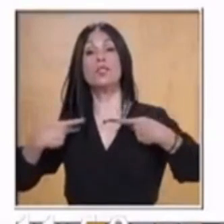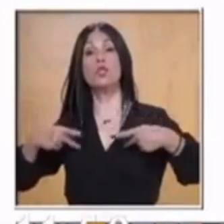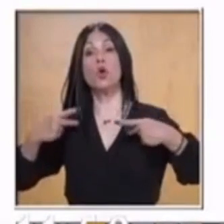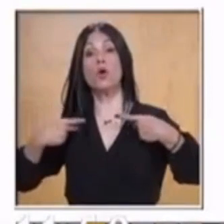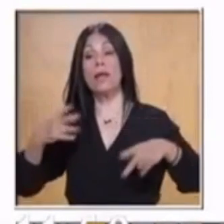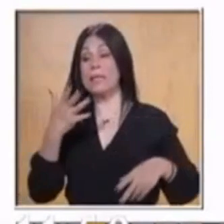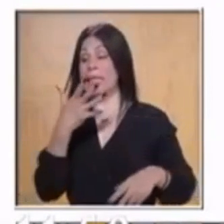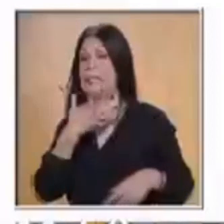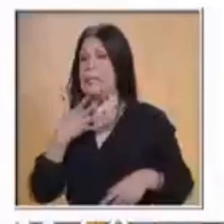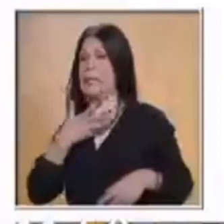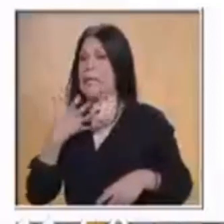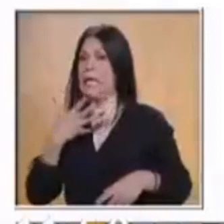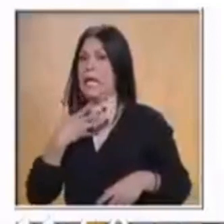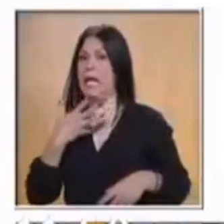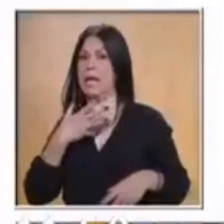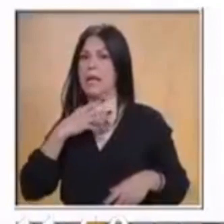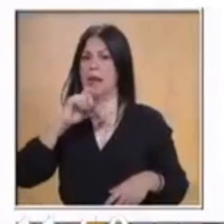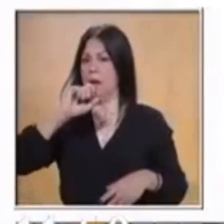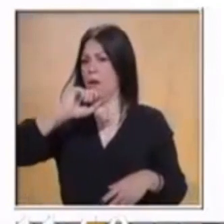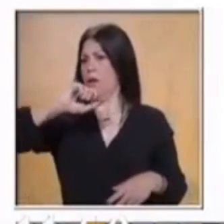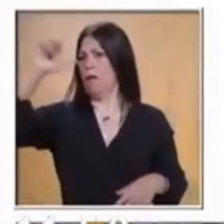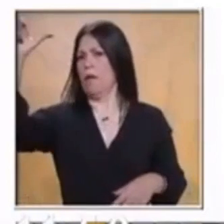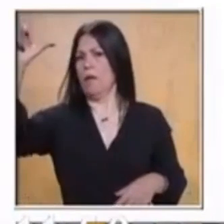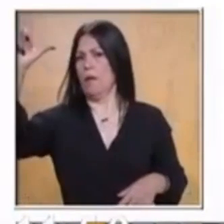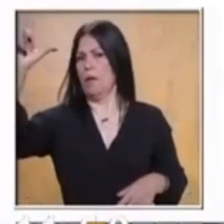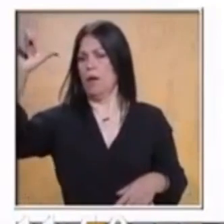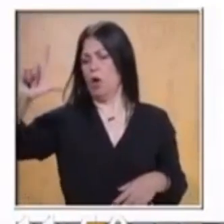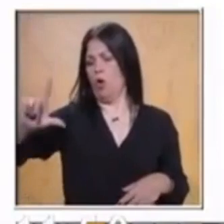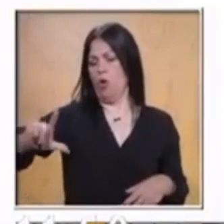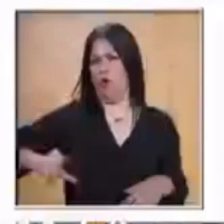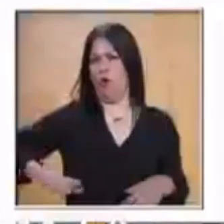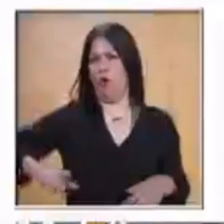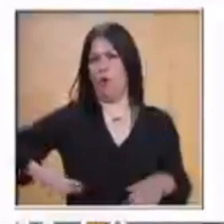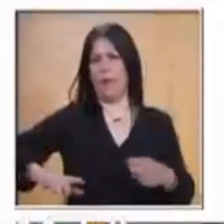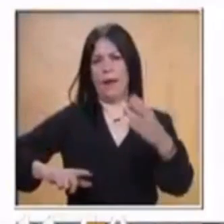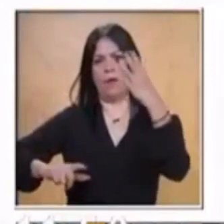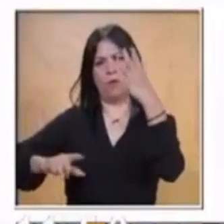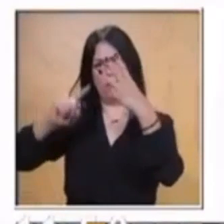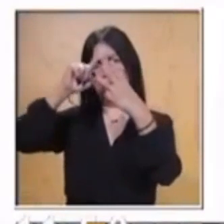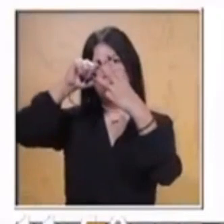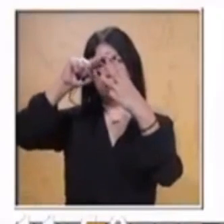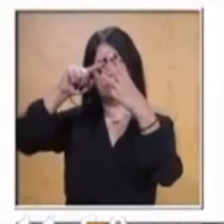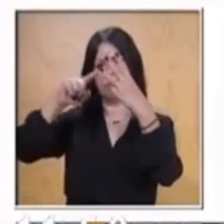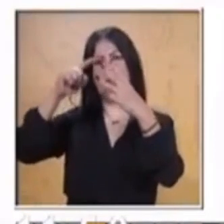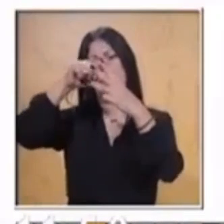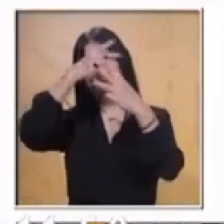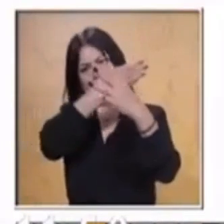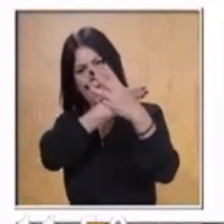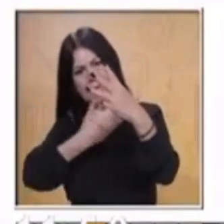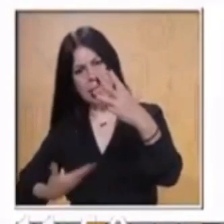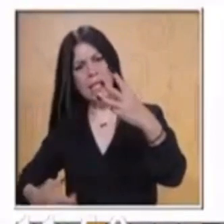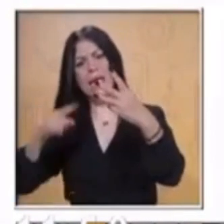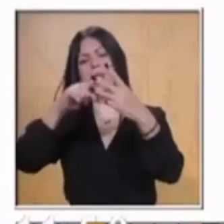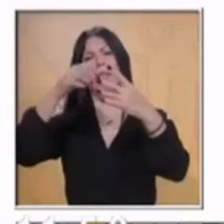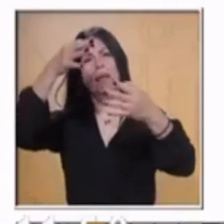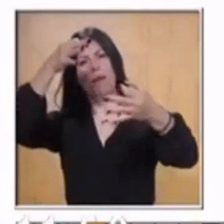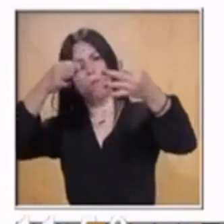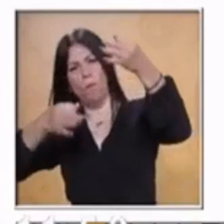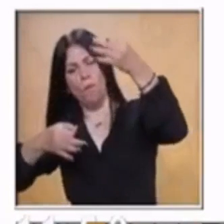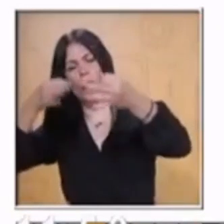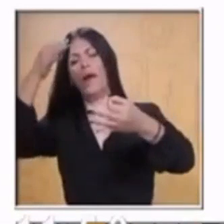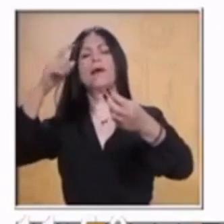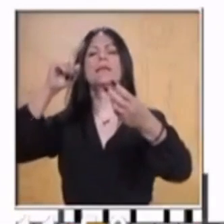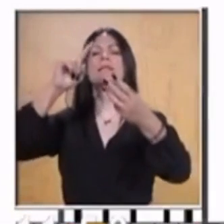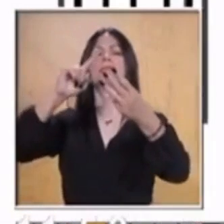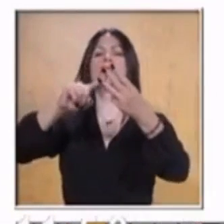ejecutivo, legislativo y judicial y las acciones libres y periódicas de nuestros representantes. ¿Cuánto es lo que deben de durar